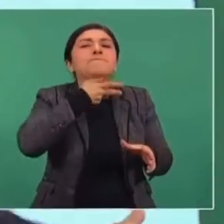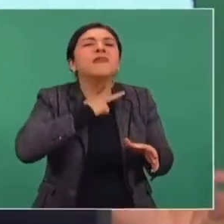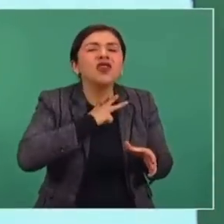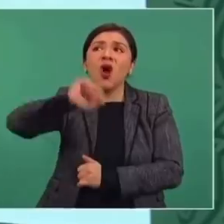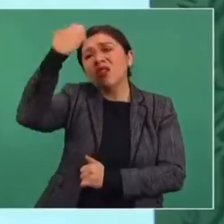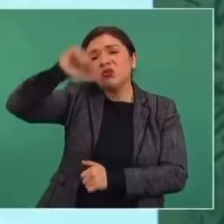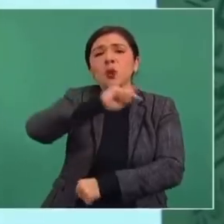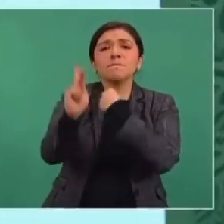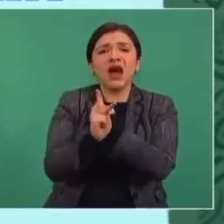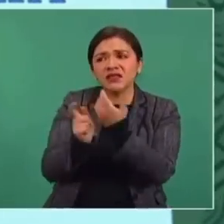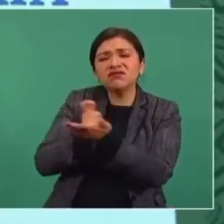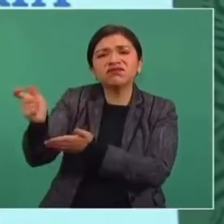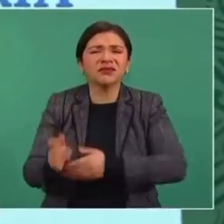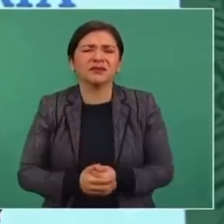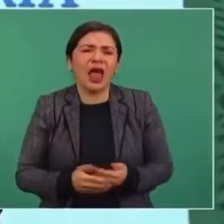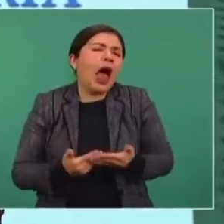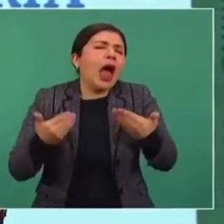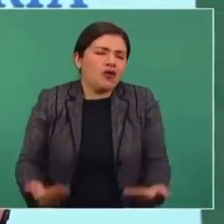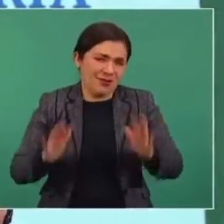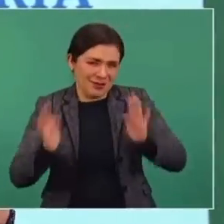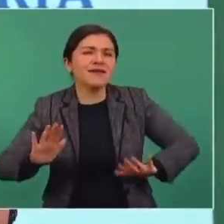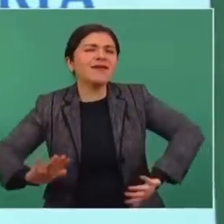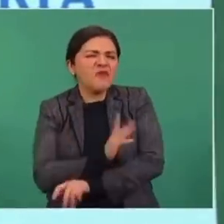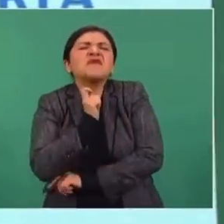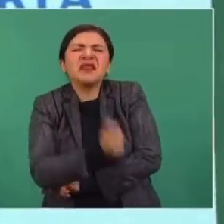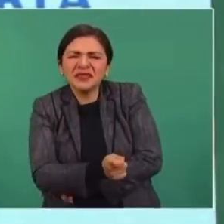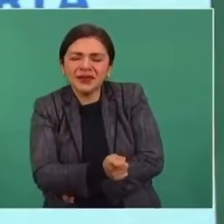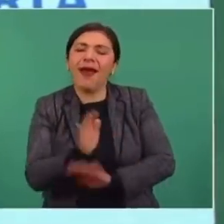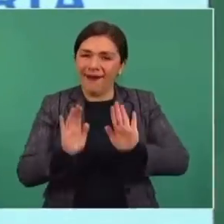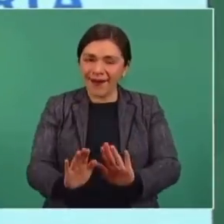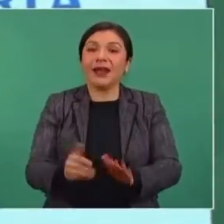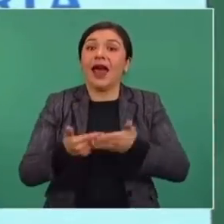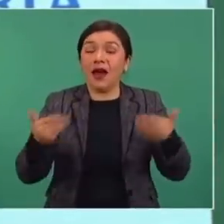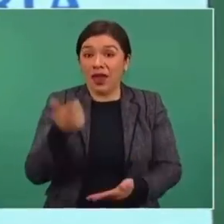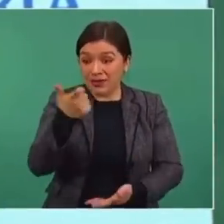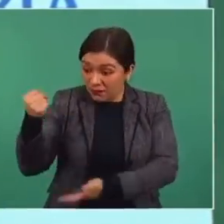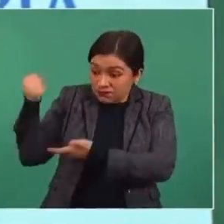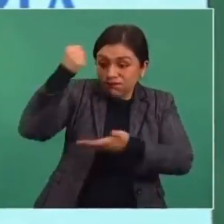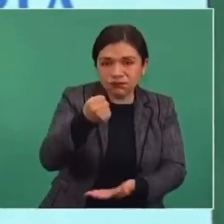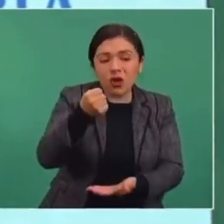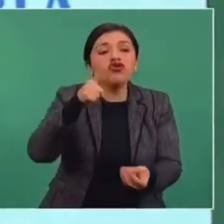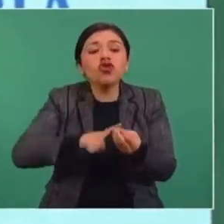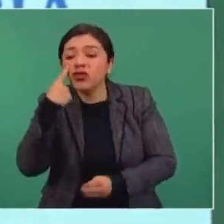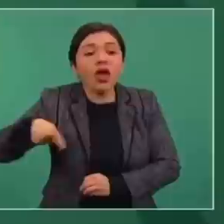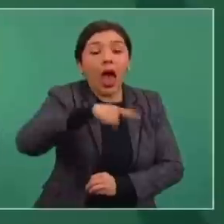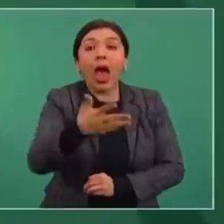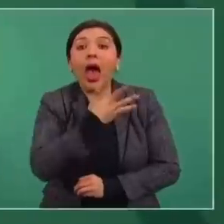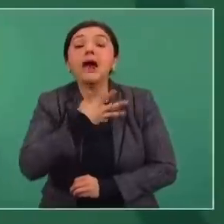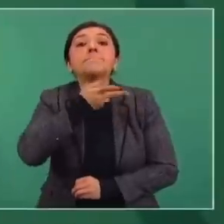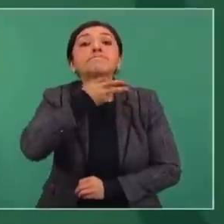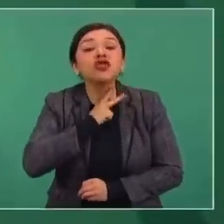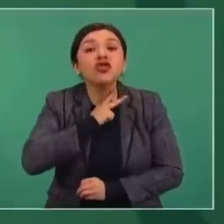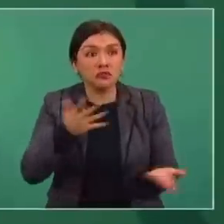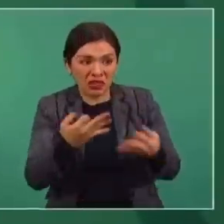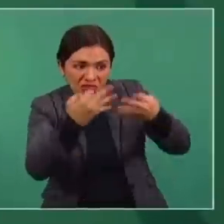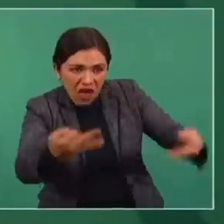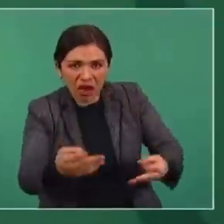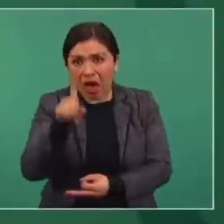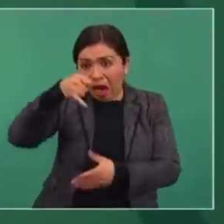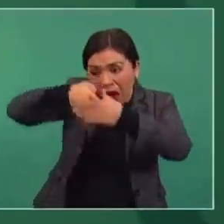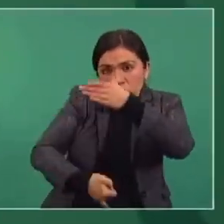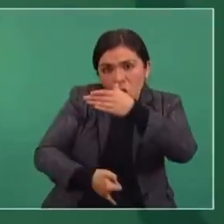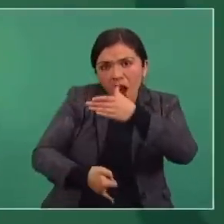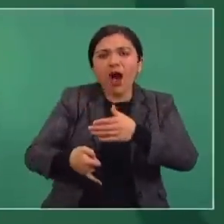o en las aguas profundas. ¿Qué consiste el cambio ahora? En destinar la inversión donde está el petróleo, en tierra, en aguas someras,